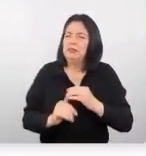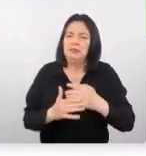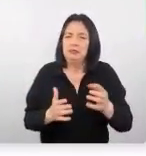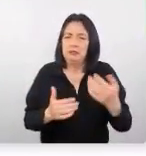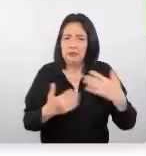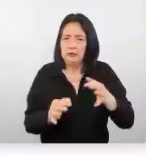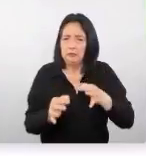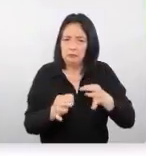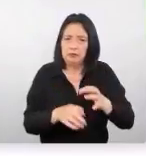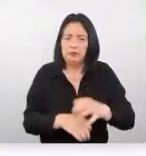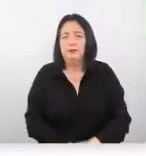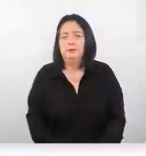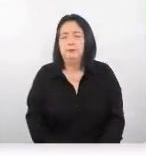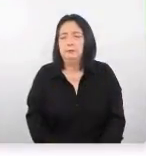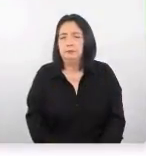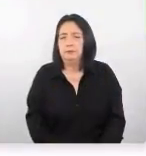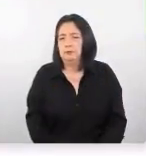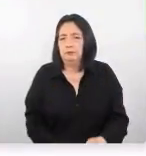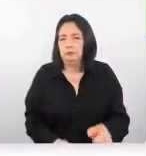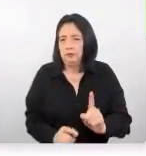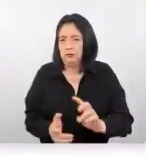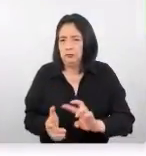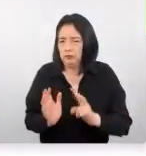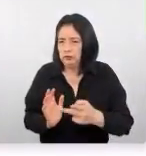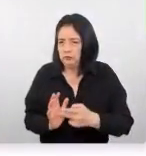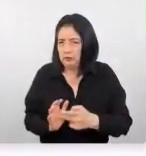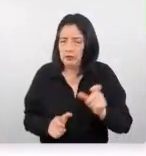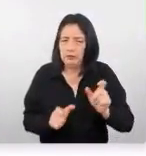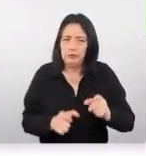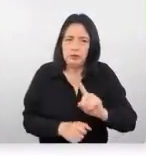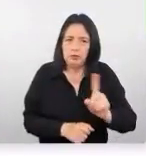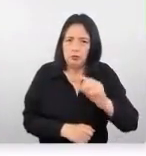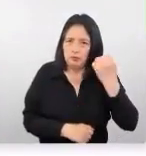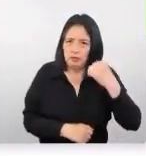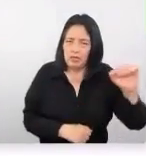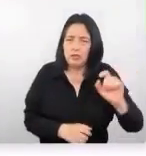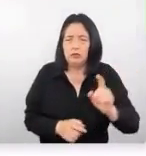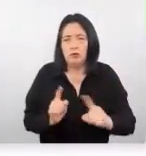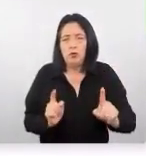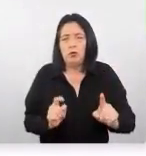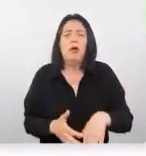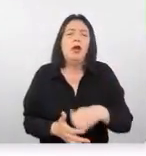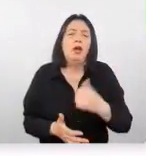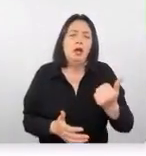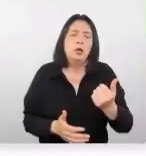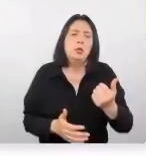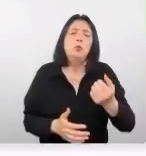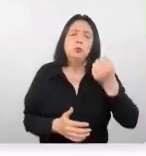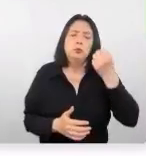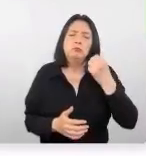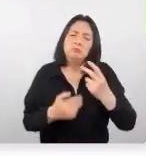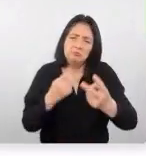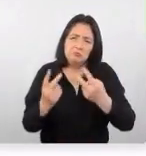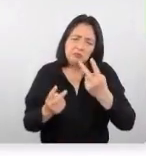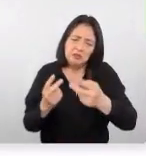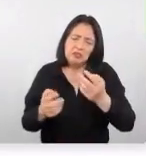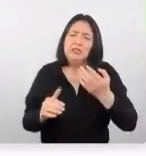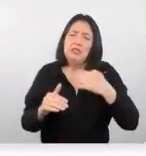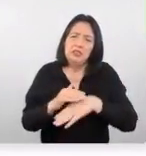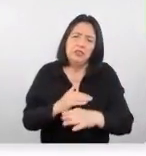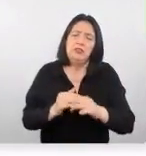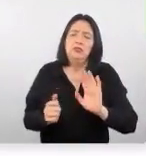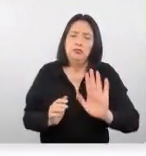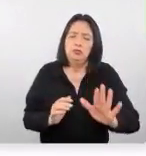mencionando no es que las personas se estén dejando de viajar sino han migrado a un turismo interno debido a esos